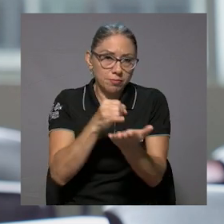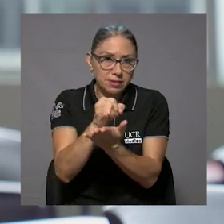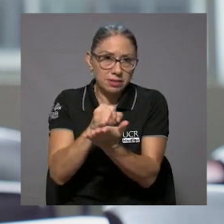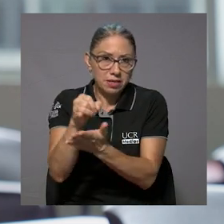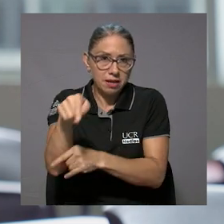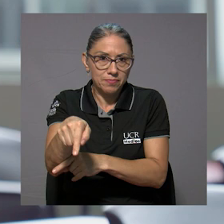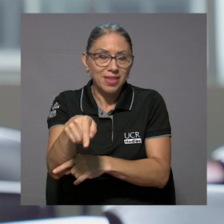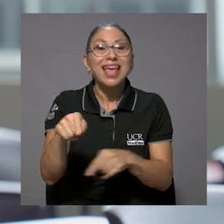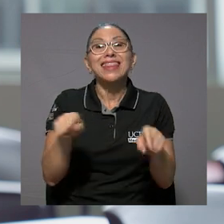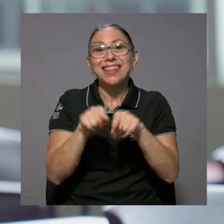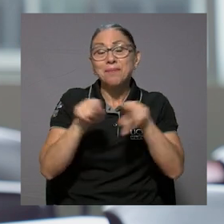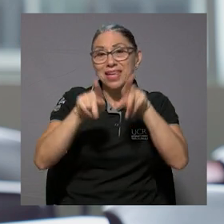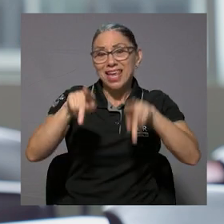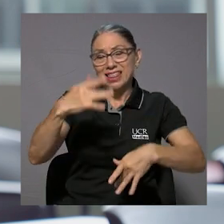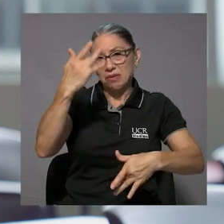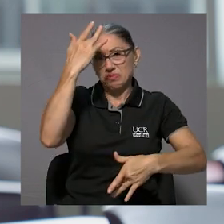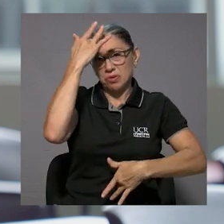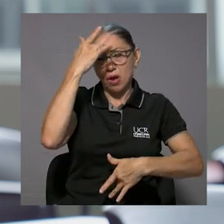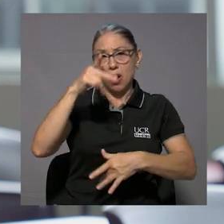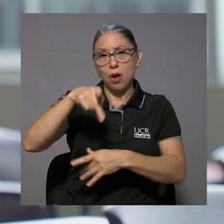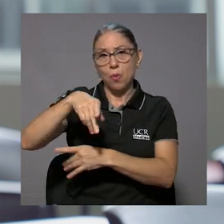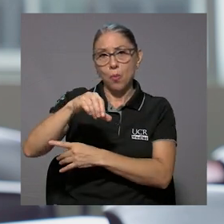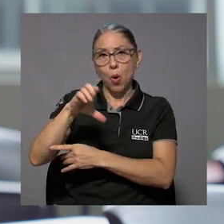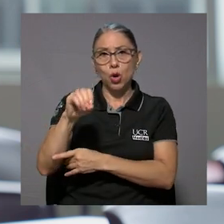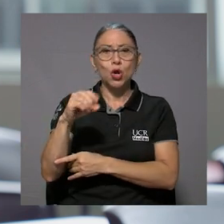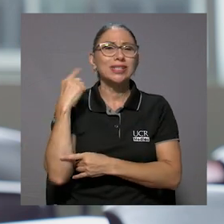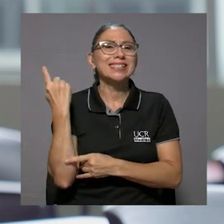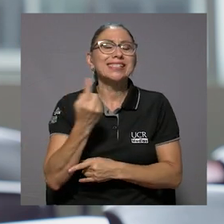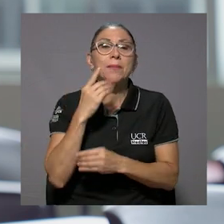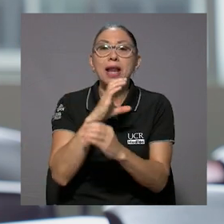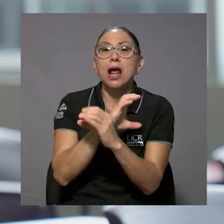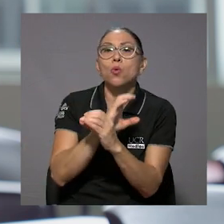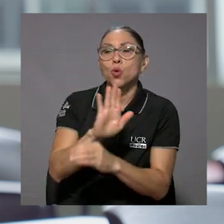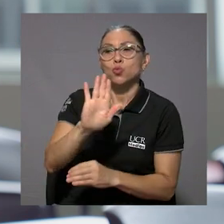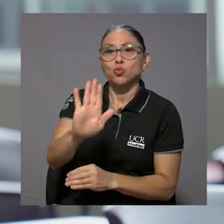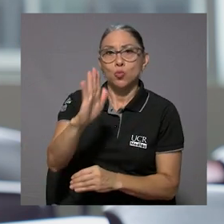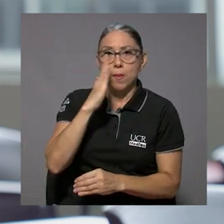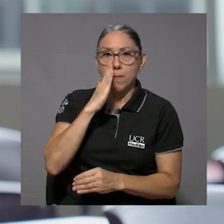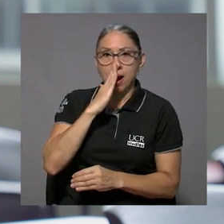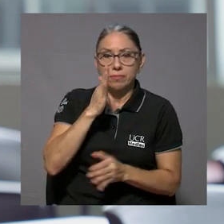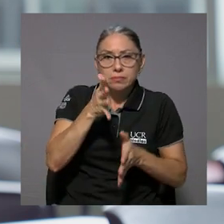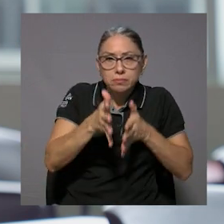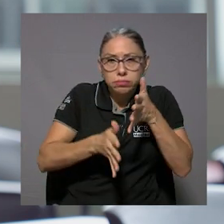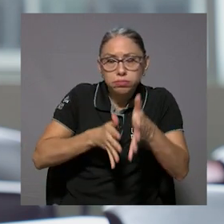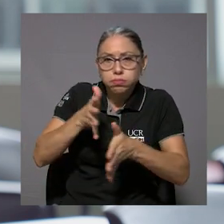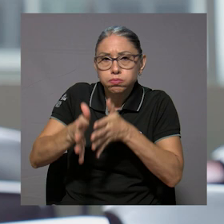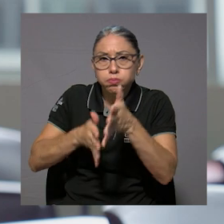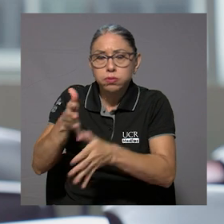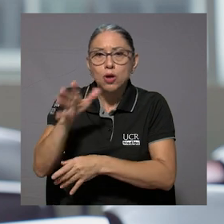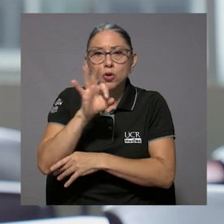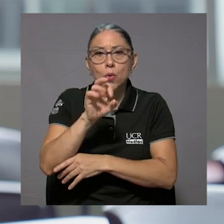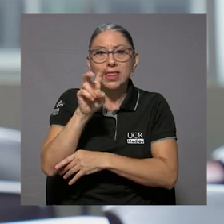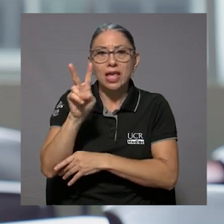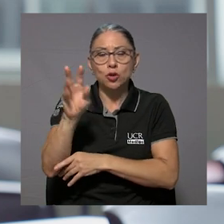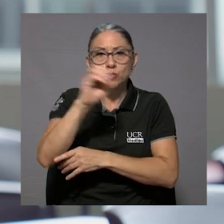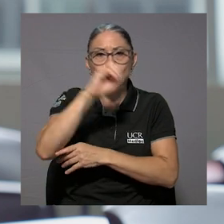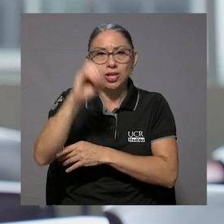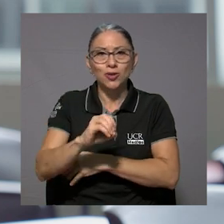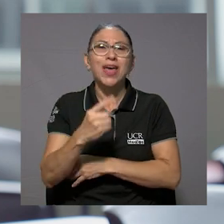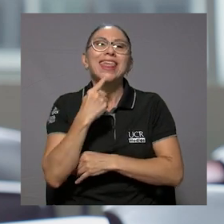También que la gente de polio siempre fue cuidada por las madres en el 92%